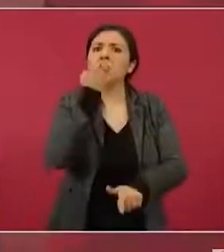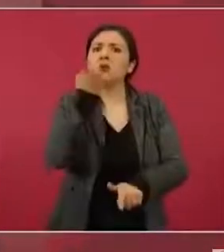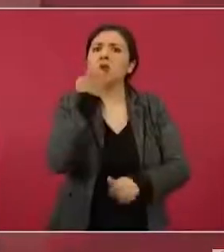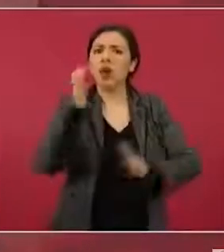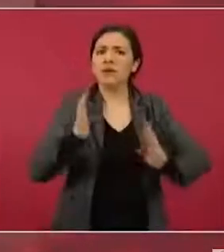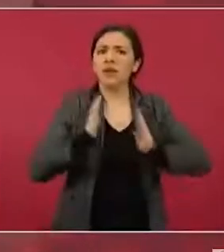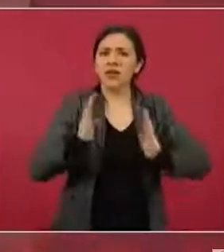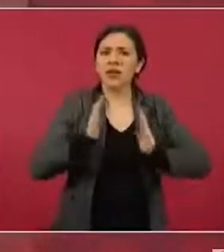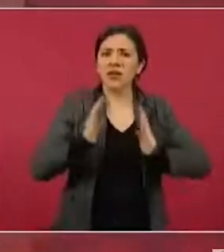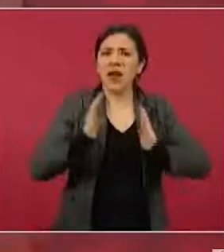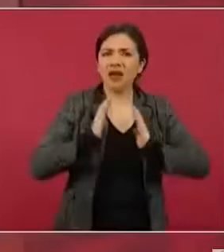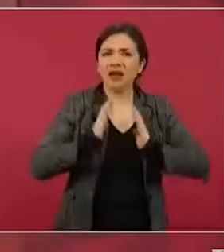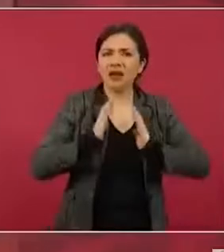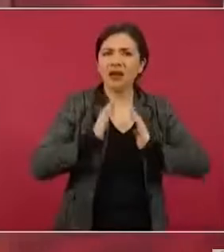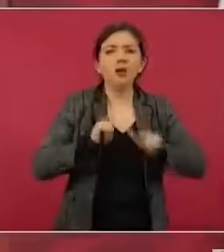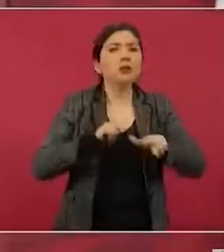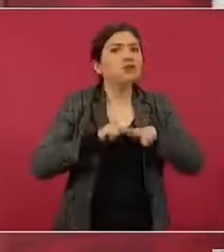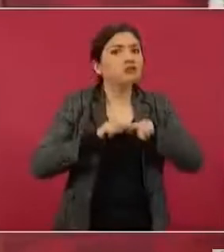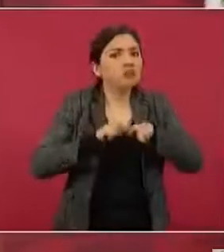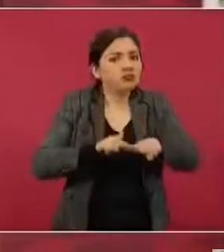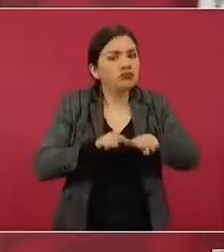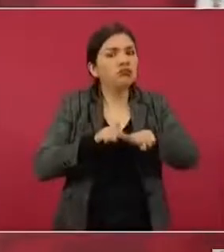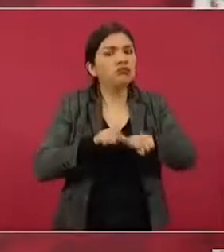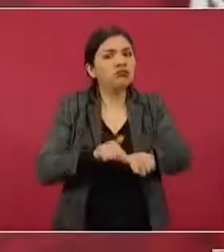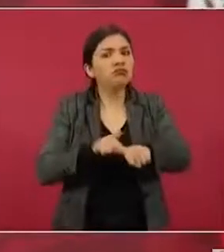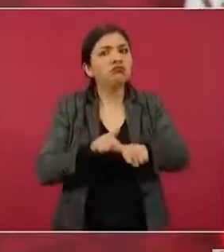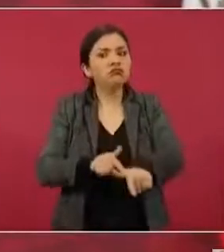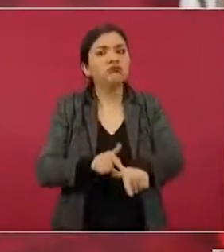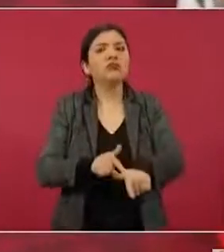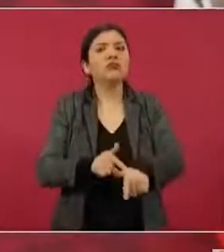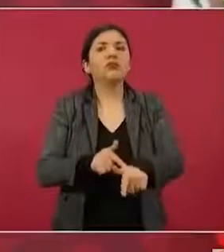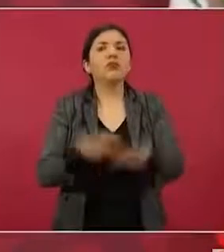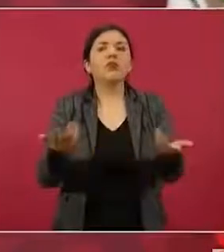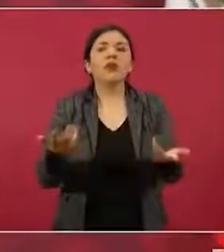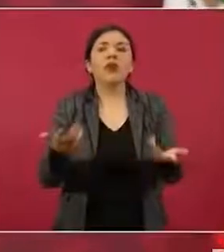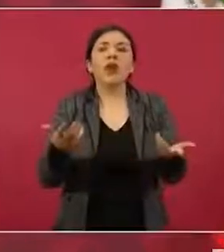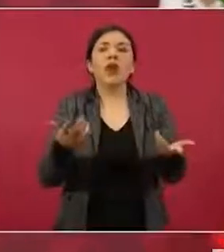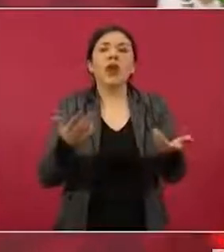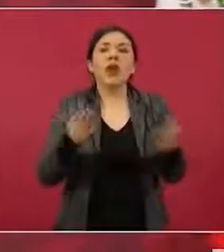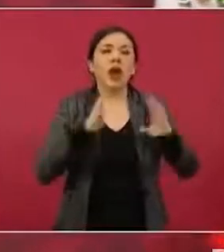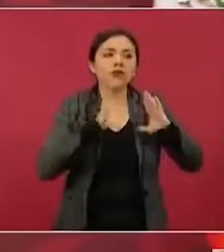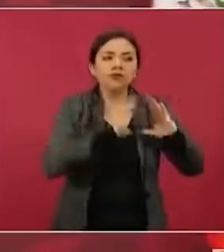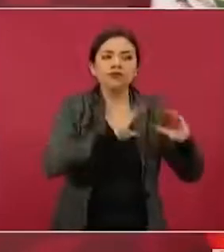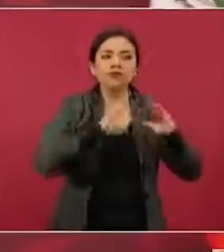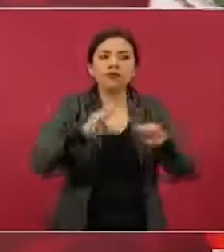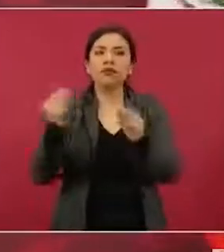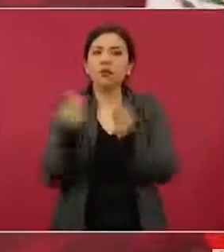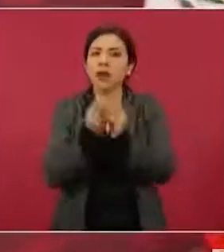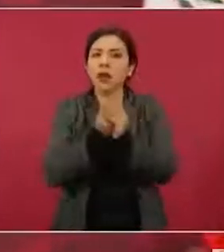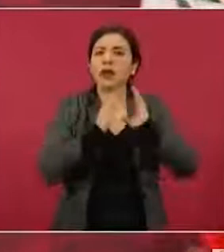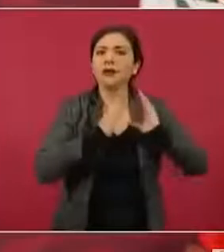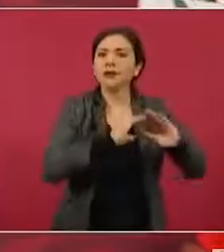de impartir clases,